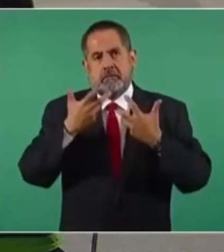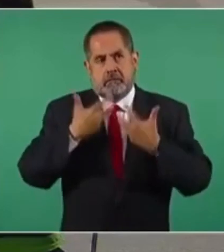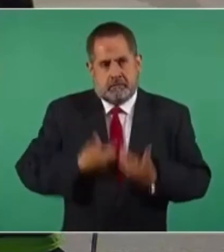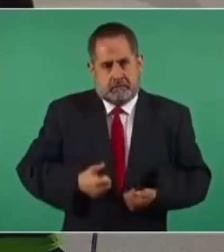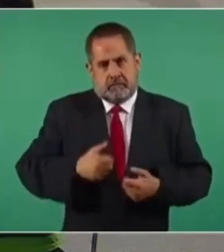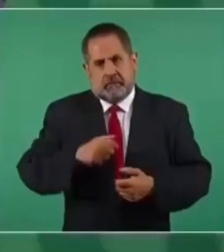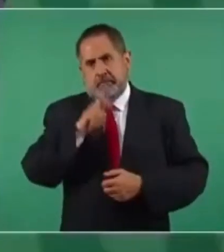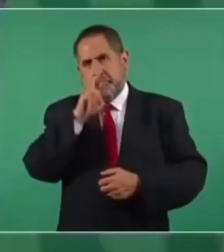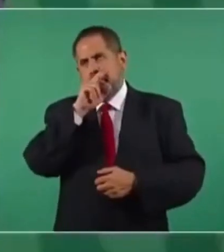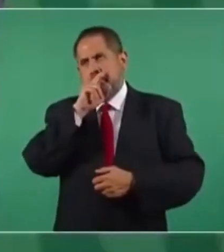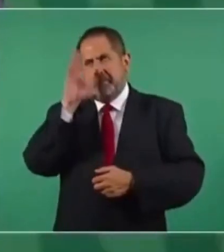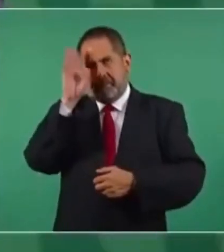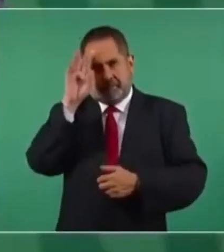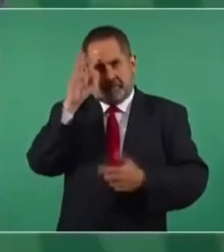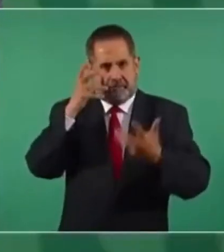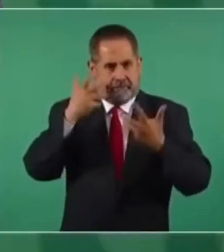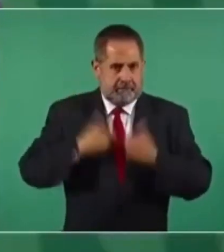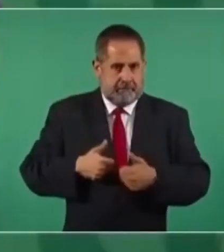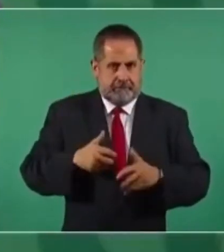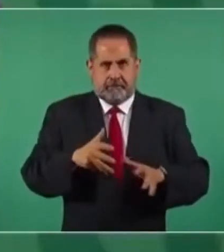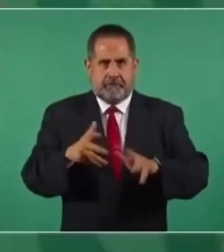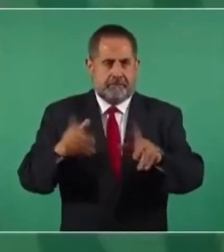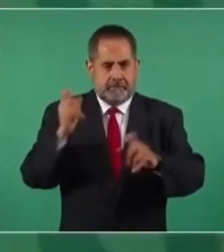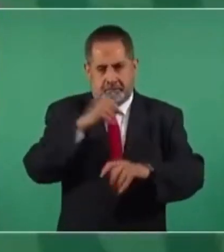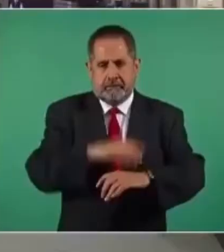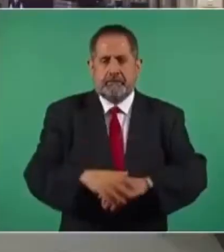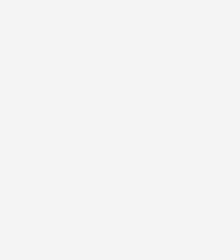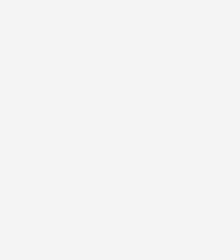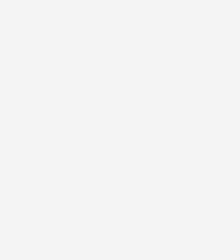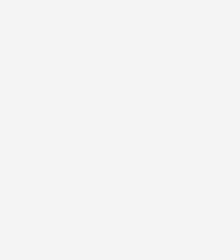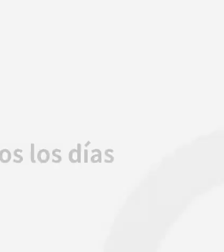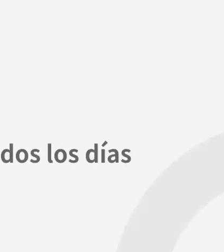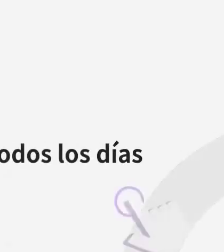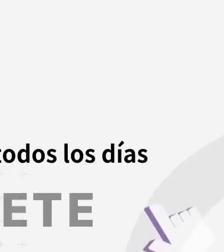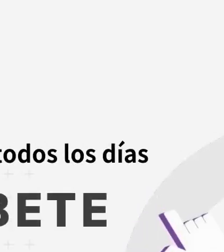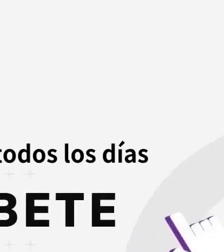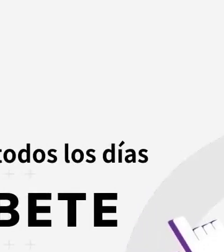difíciles. Bien, presencia y atención.